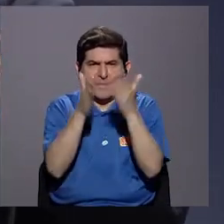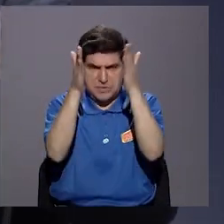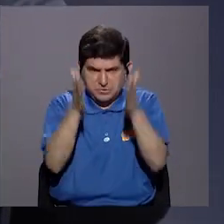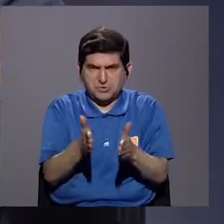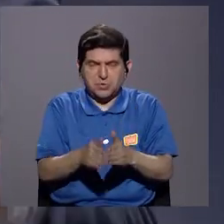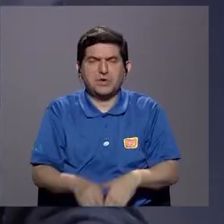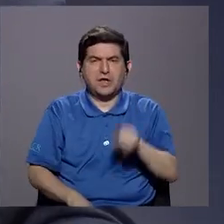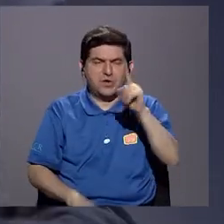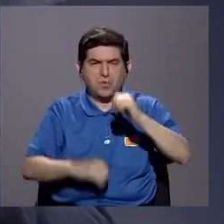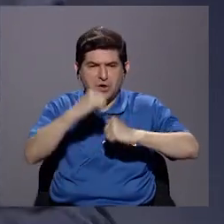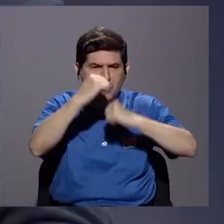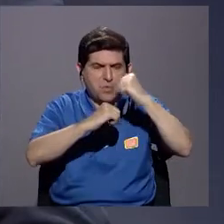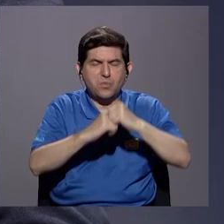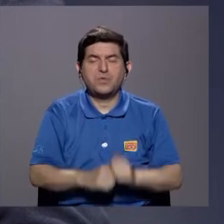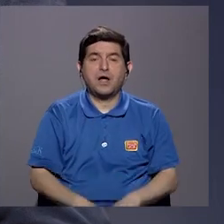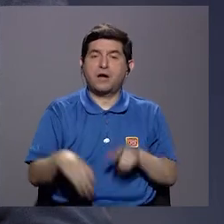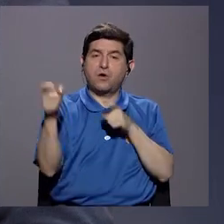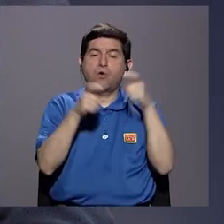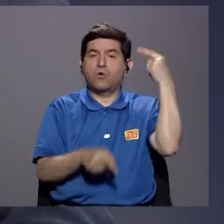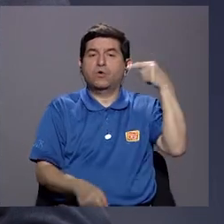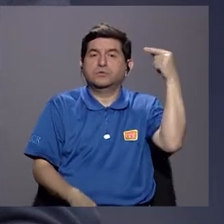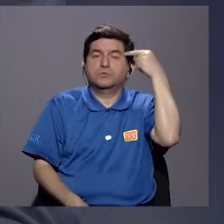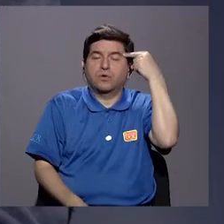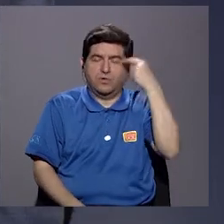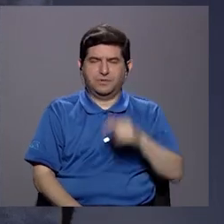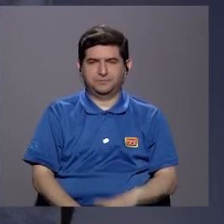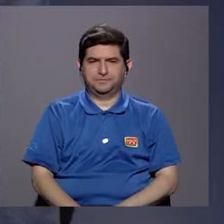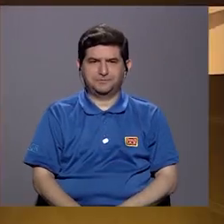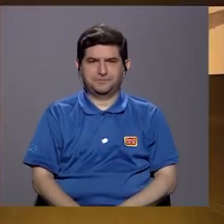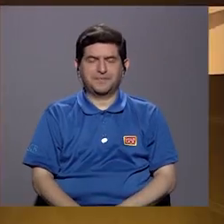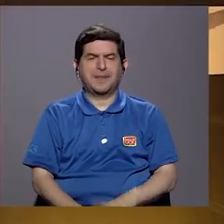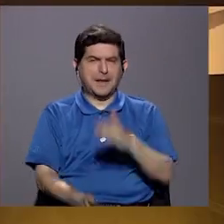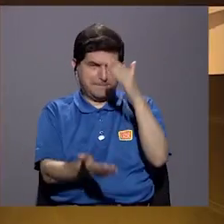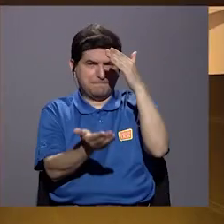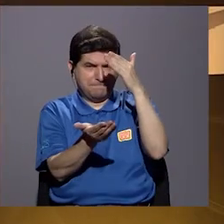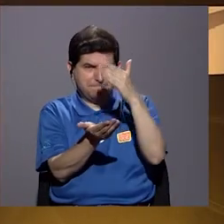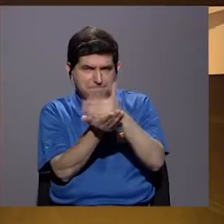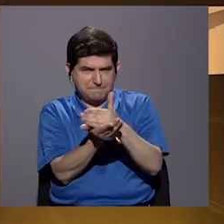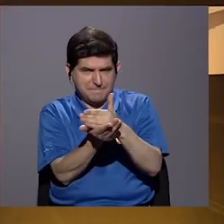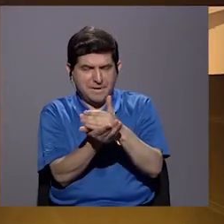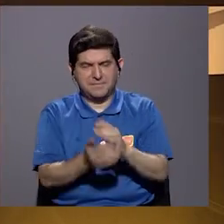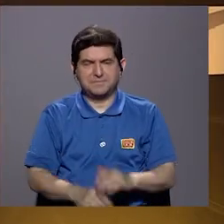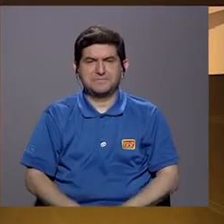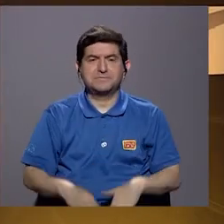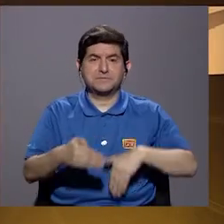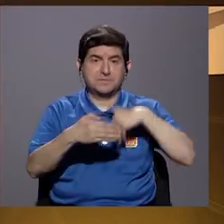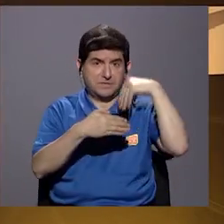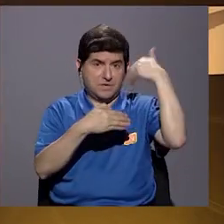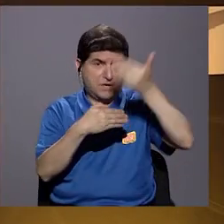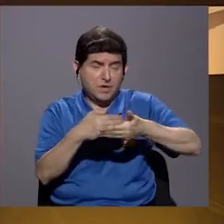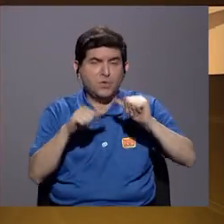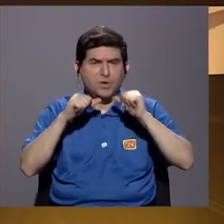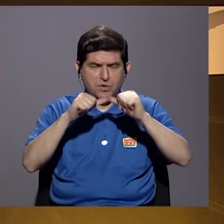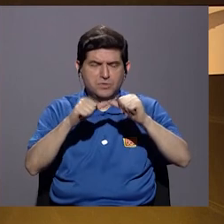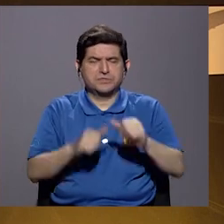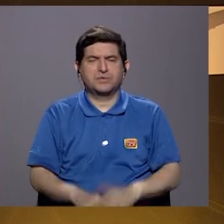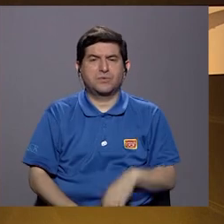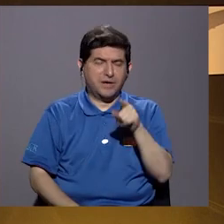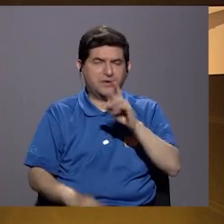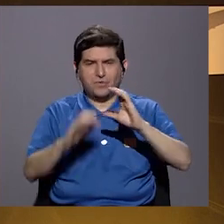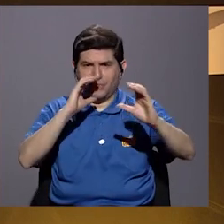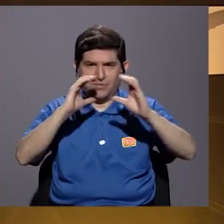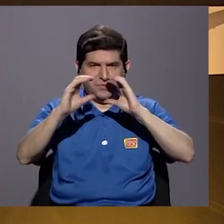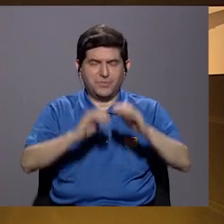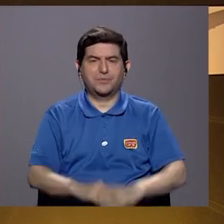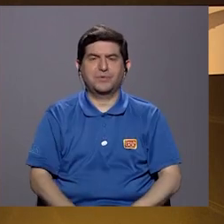y estructurado a cargo del Estado. Vamos a ir a una pausa y luego continuamos con esta